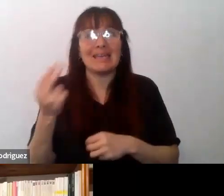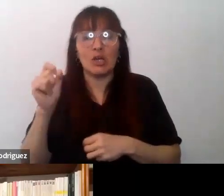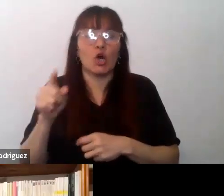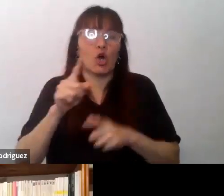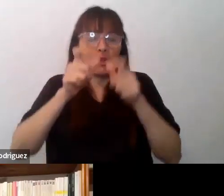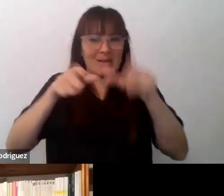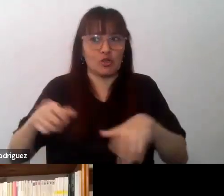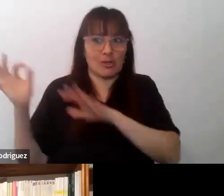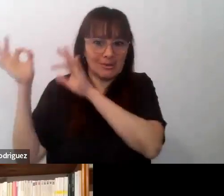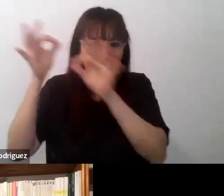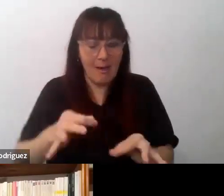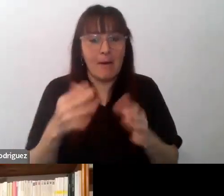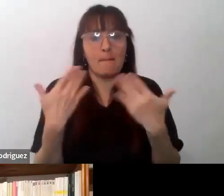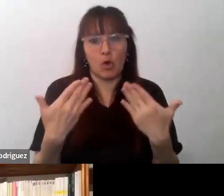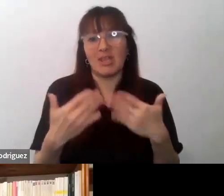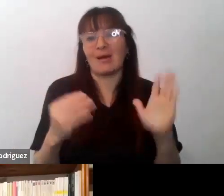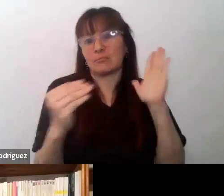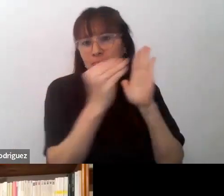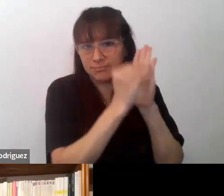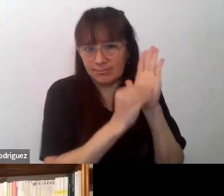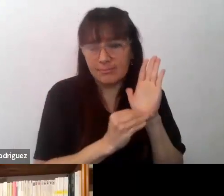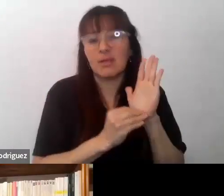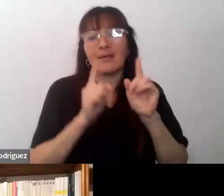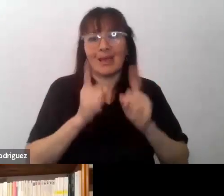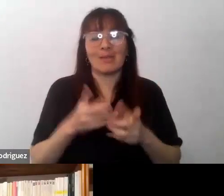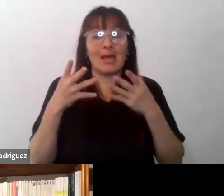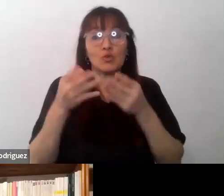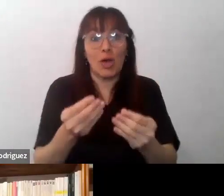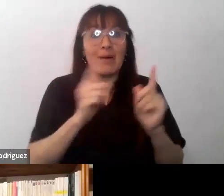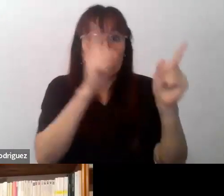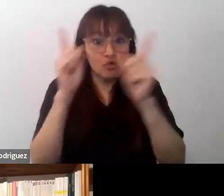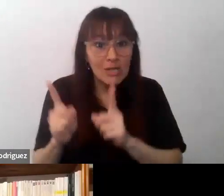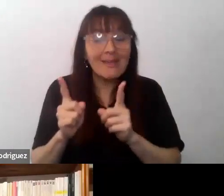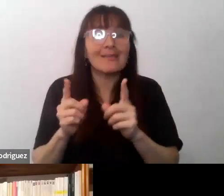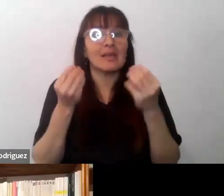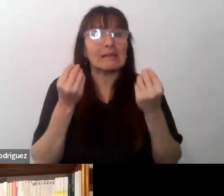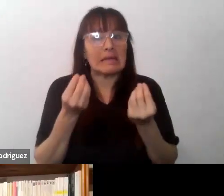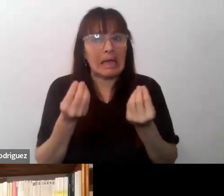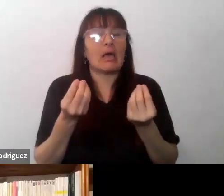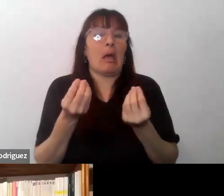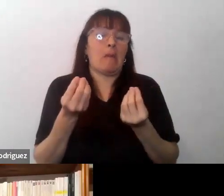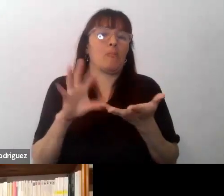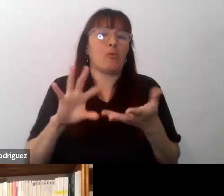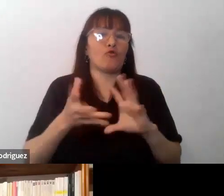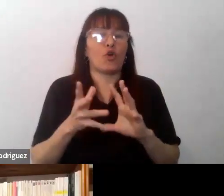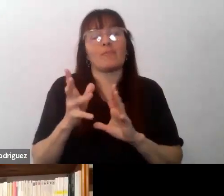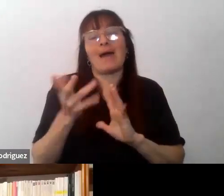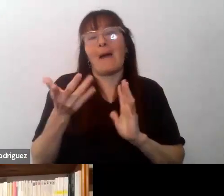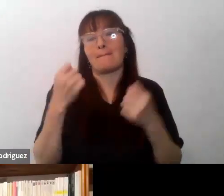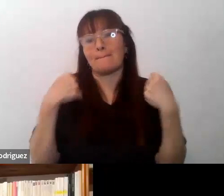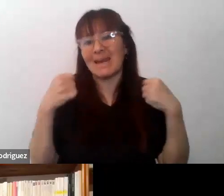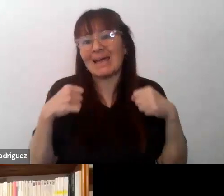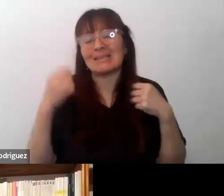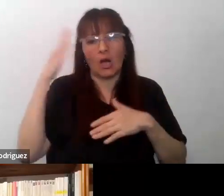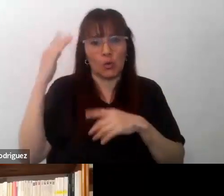migrantes. ayudaba ayudaba a los docentes a poner en práctica una pedagogía intercultural. Entonces, al